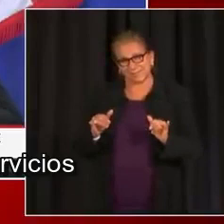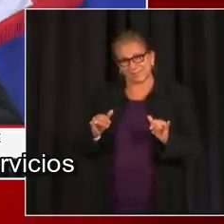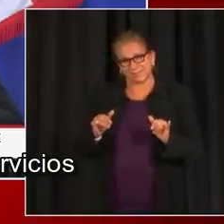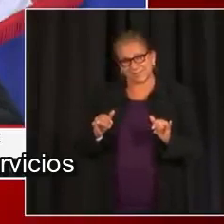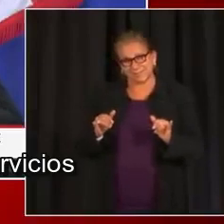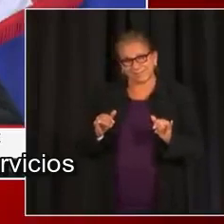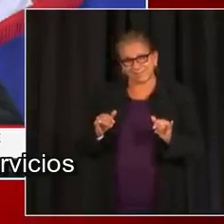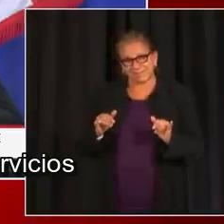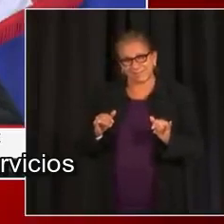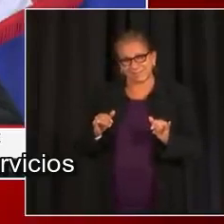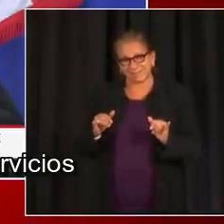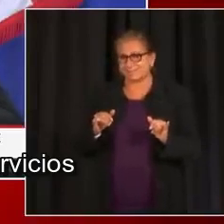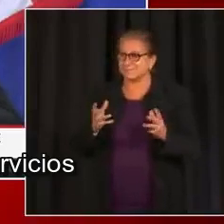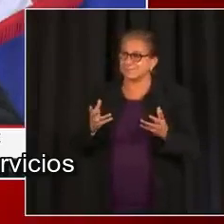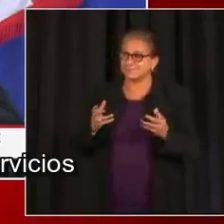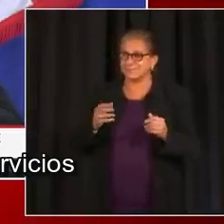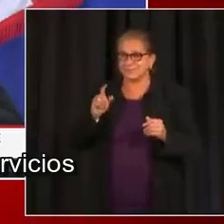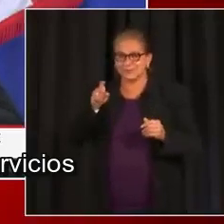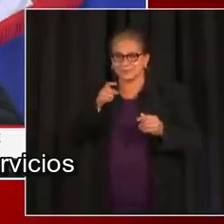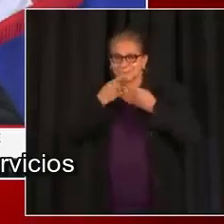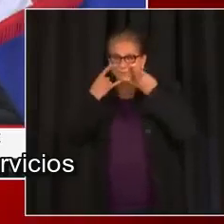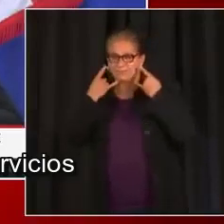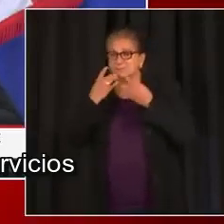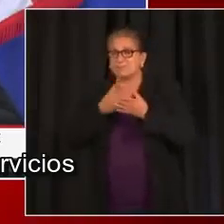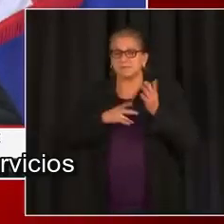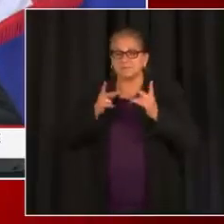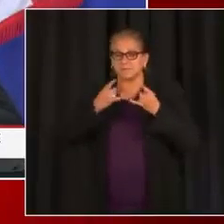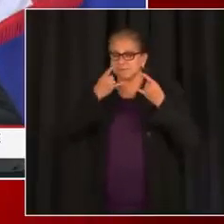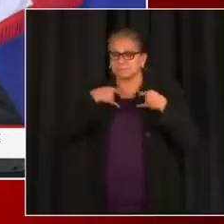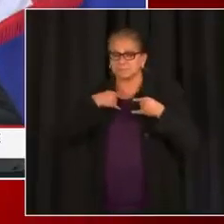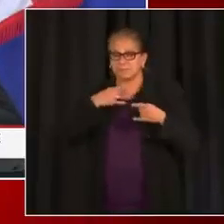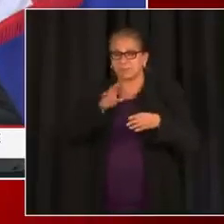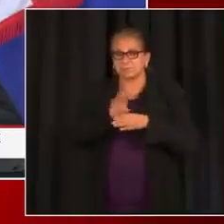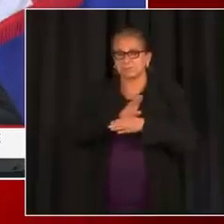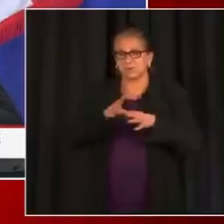Los negocios pueden negarles servicios si no siguen las reglas.